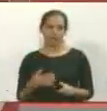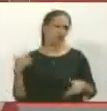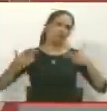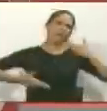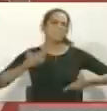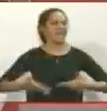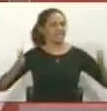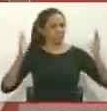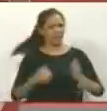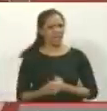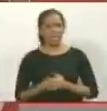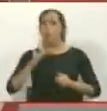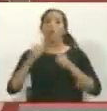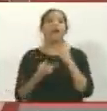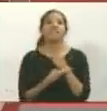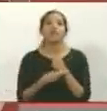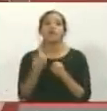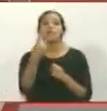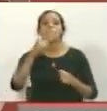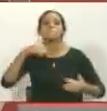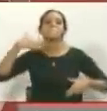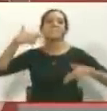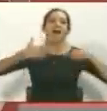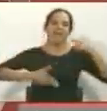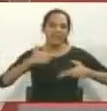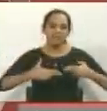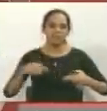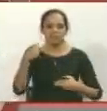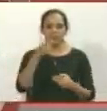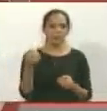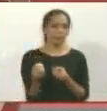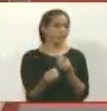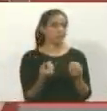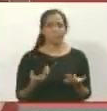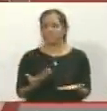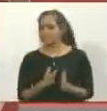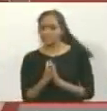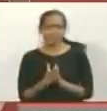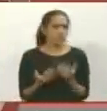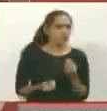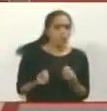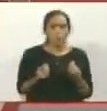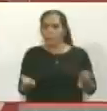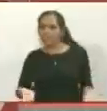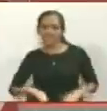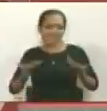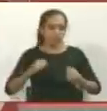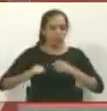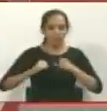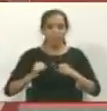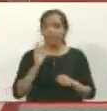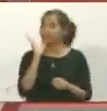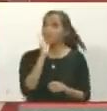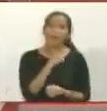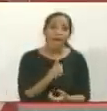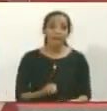son... Juanito Alimaña es un malandro, que anda buscando cómo levantar un movimiento que no existe,